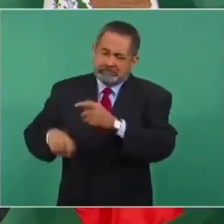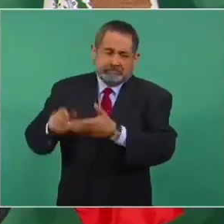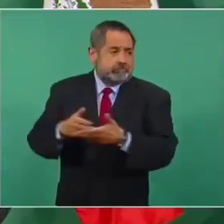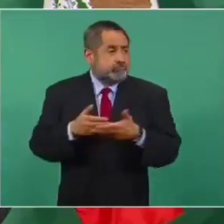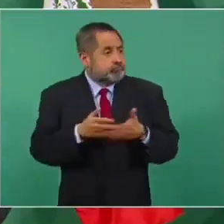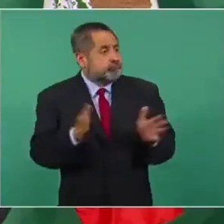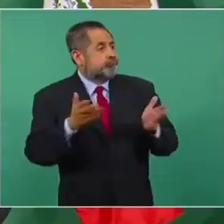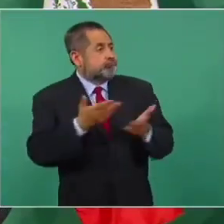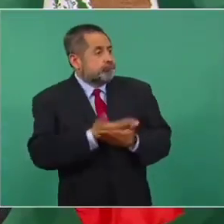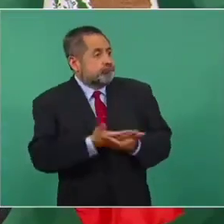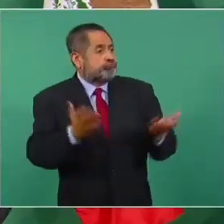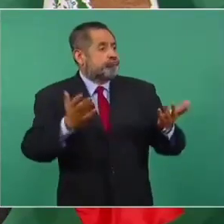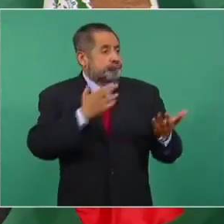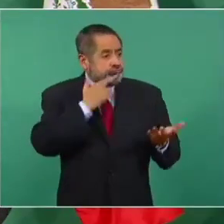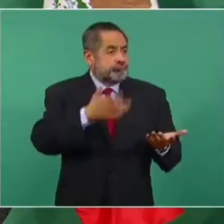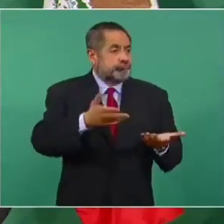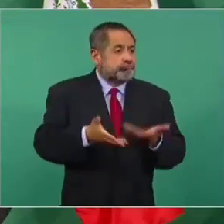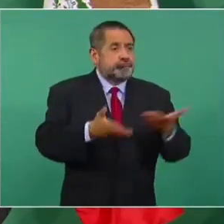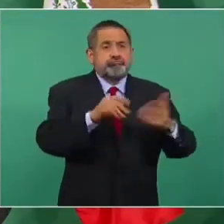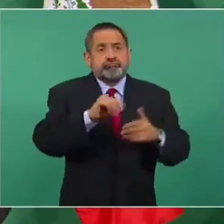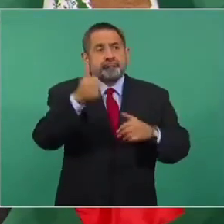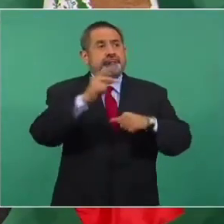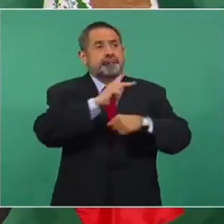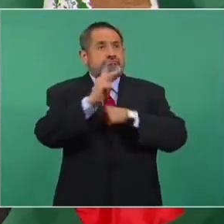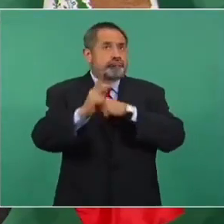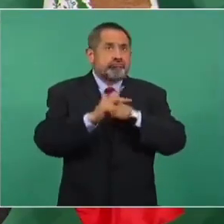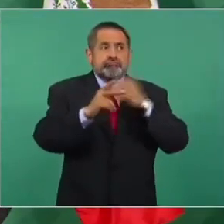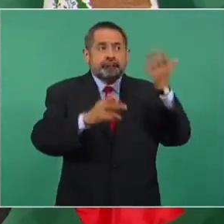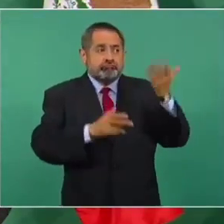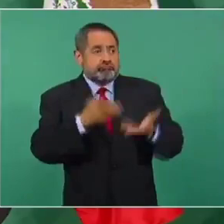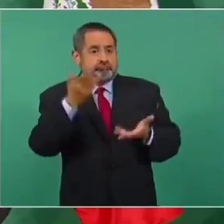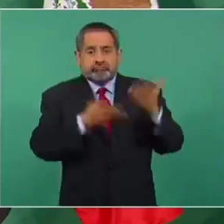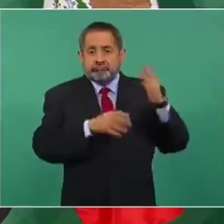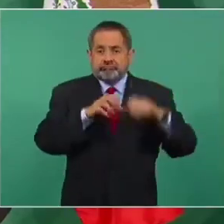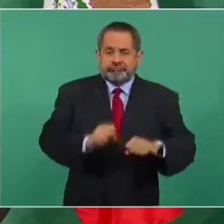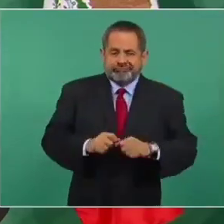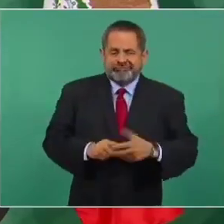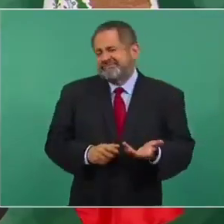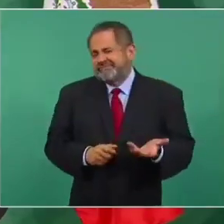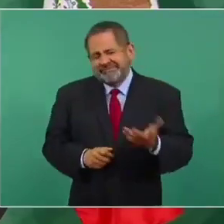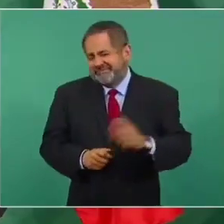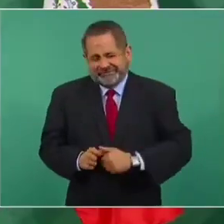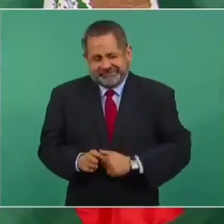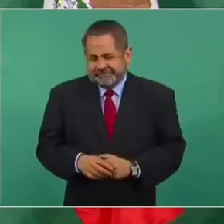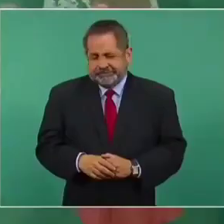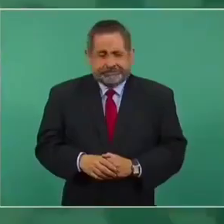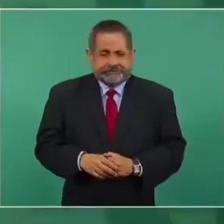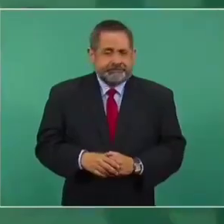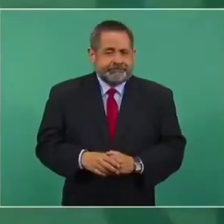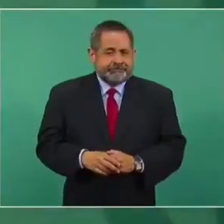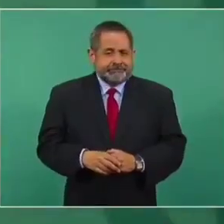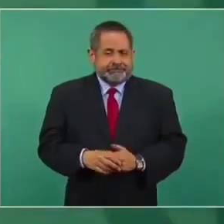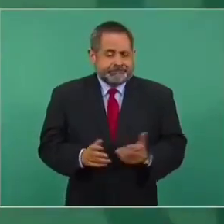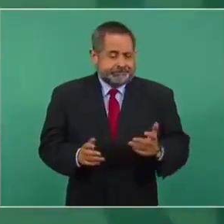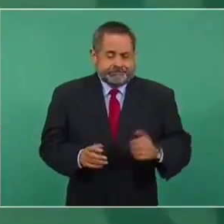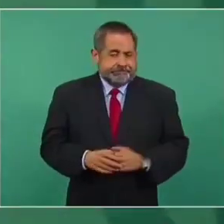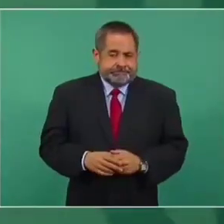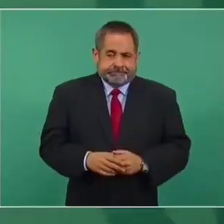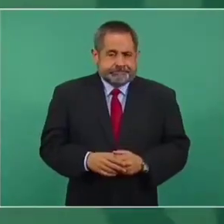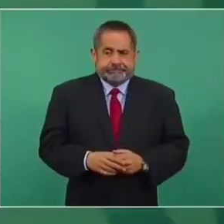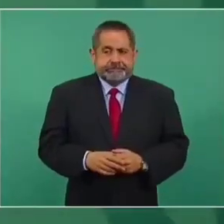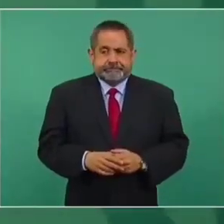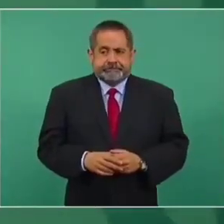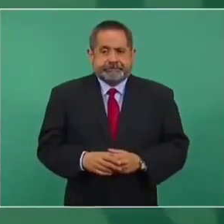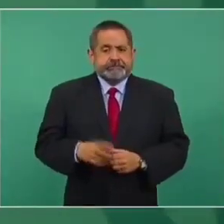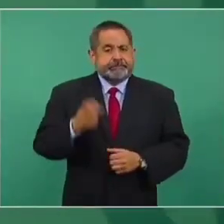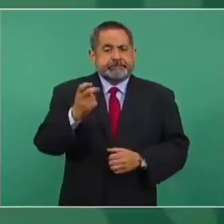pero eso